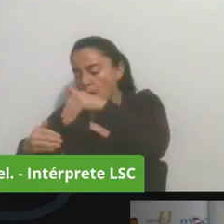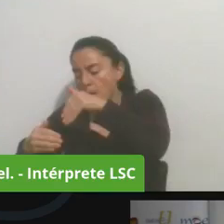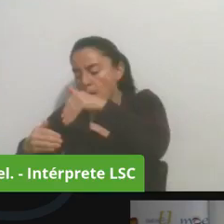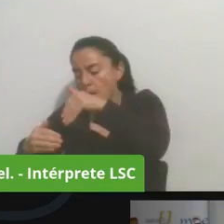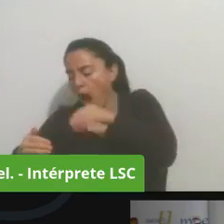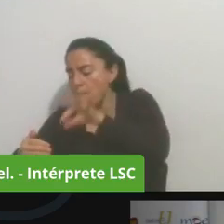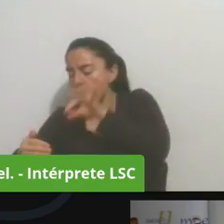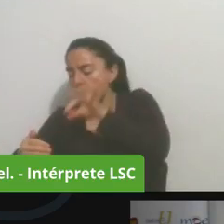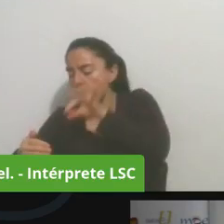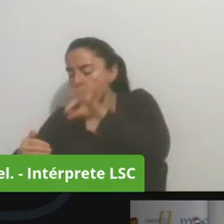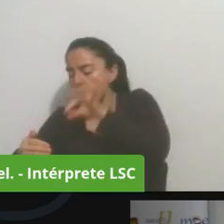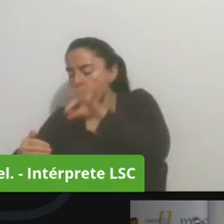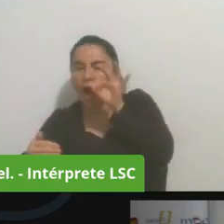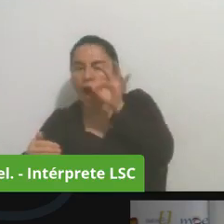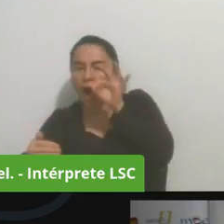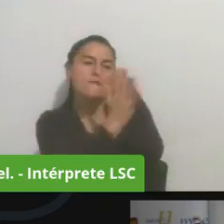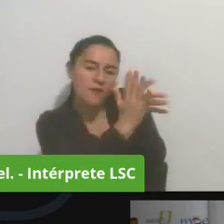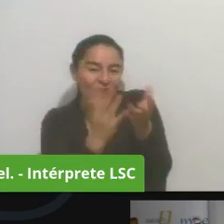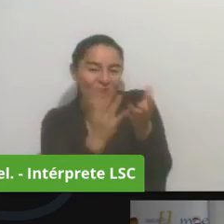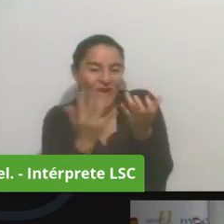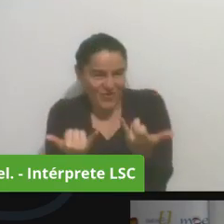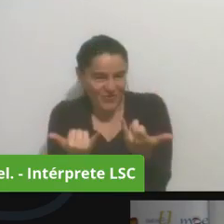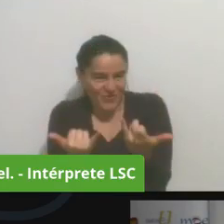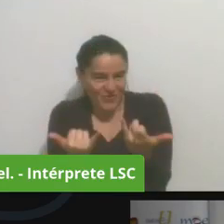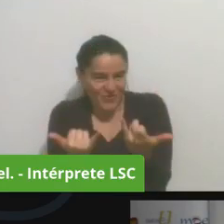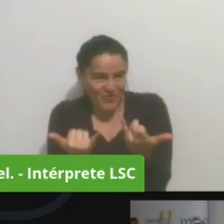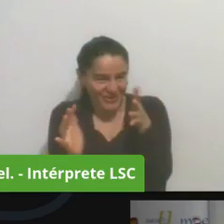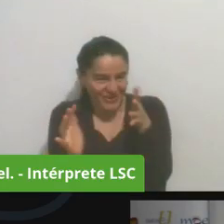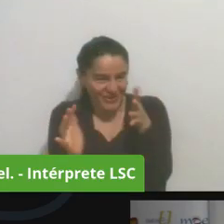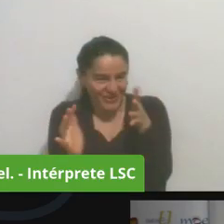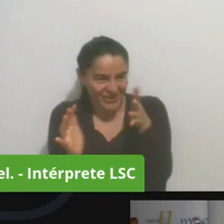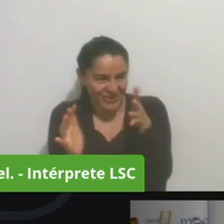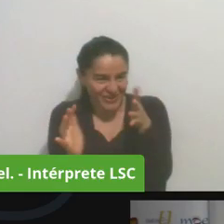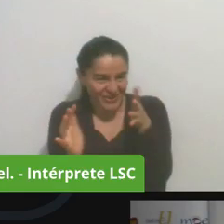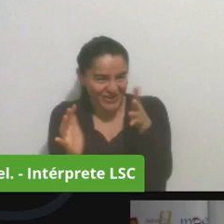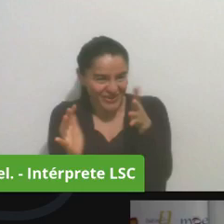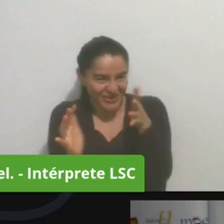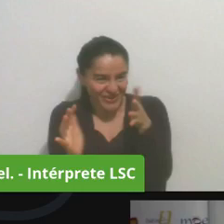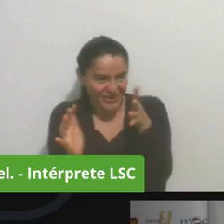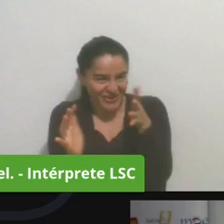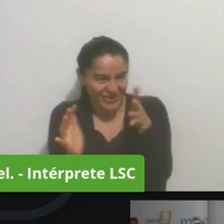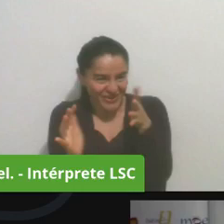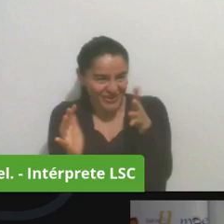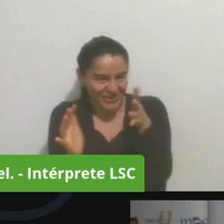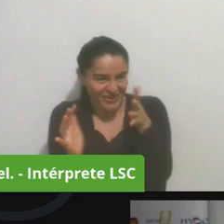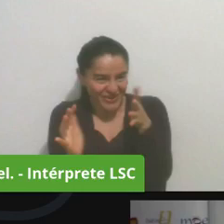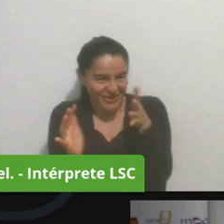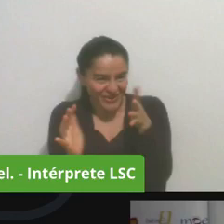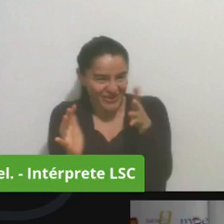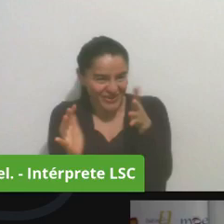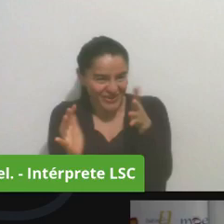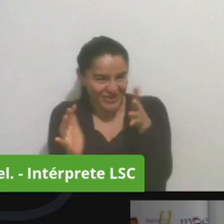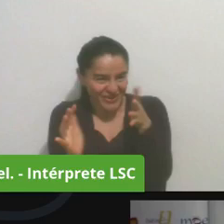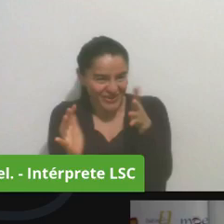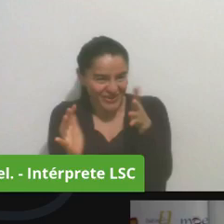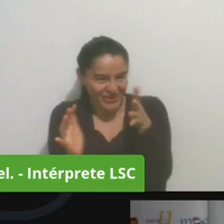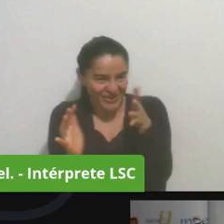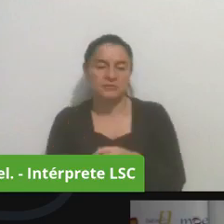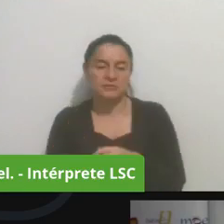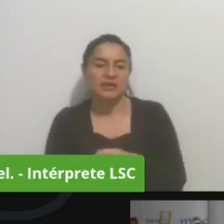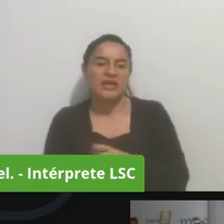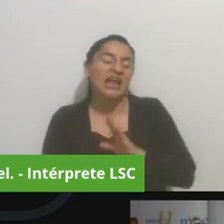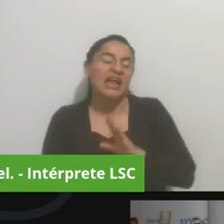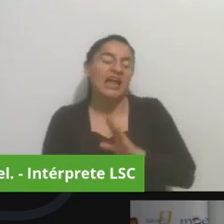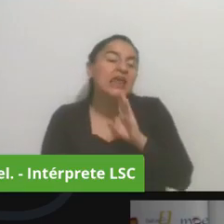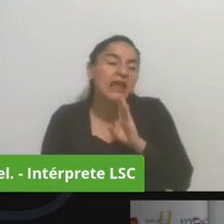vamos a decir muy bien tal día y sin decir obviamente quién lo dijo resguardando el anonimato resguardando los